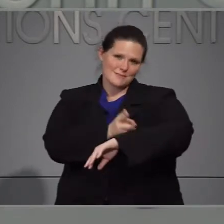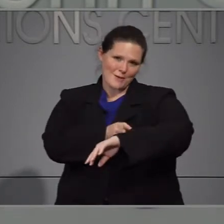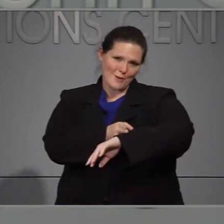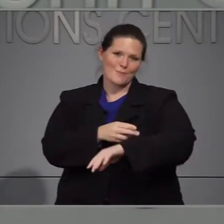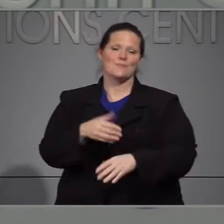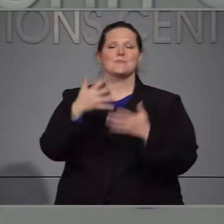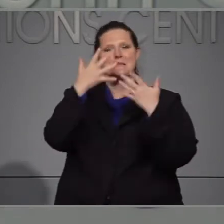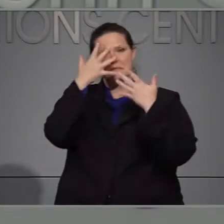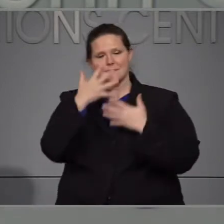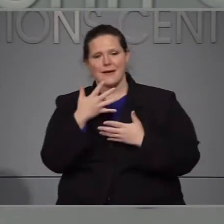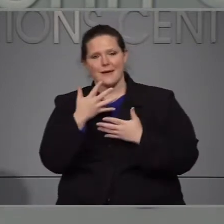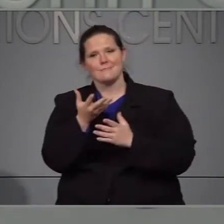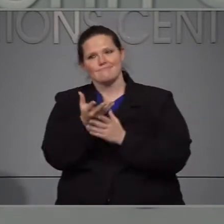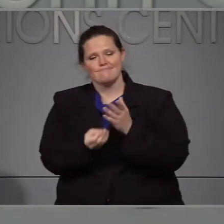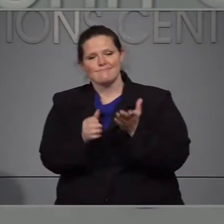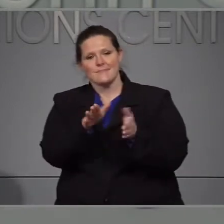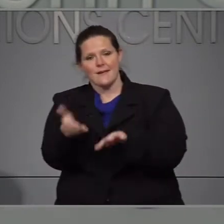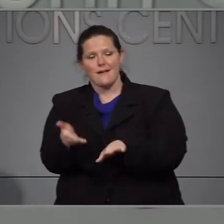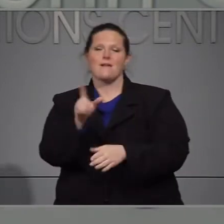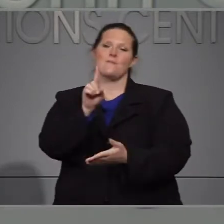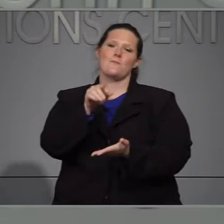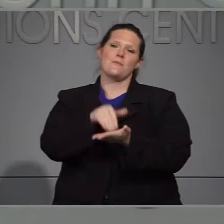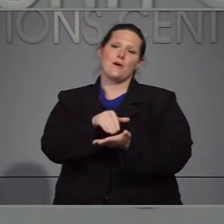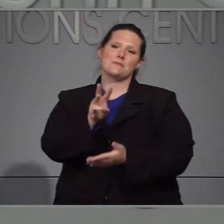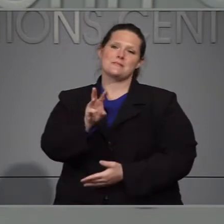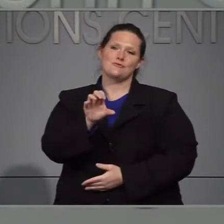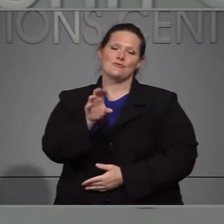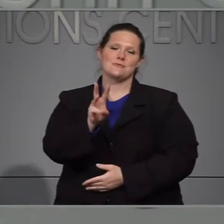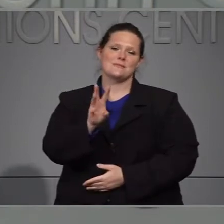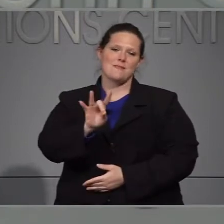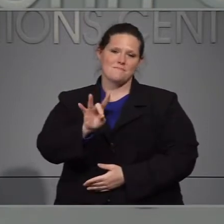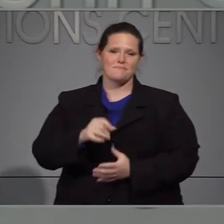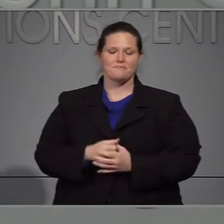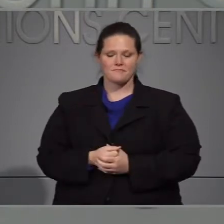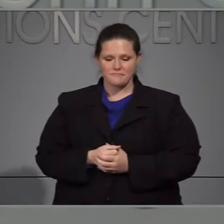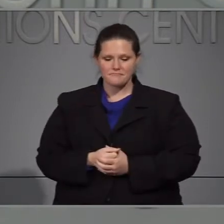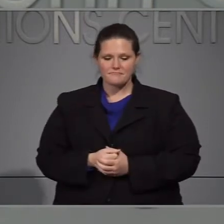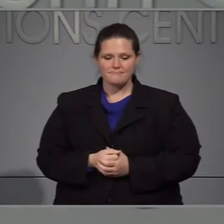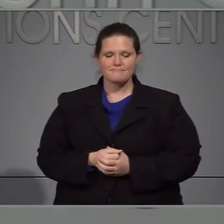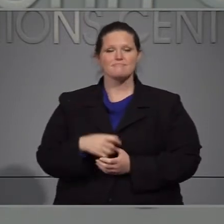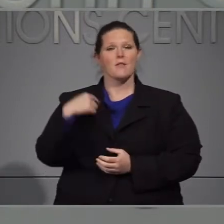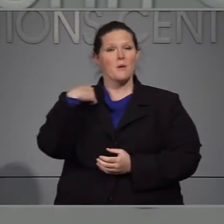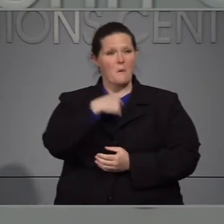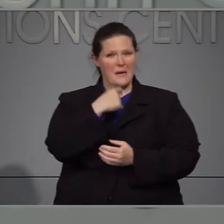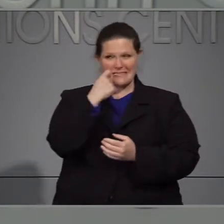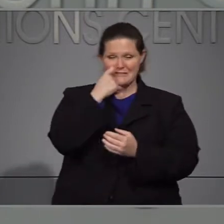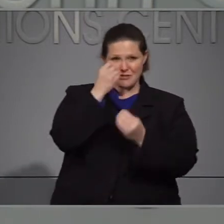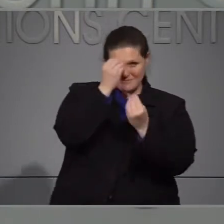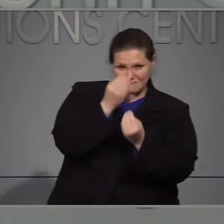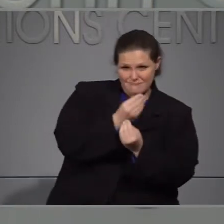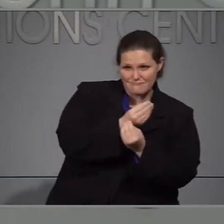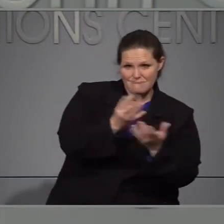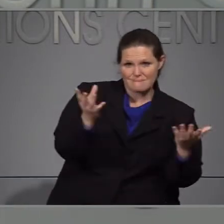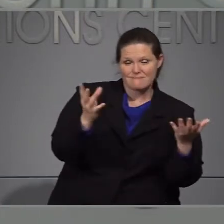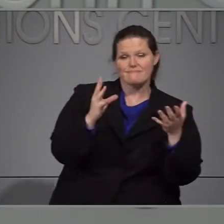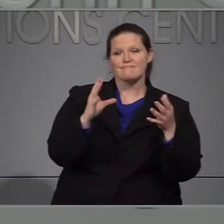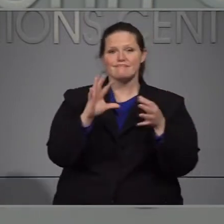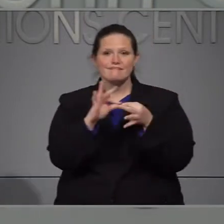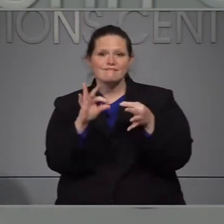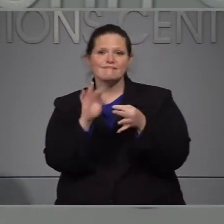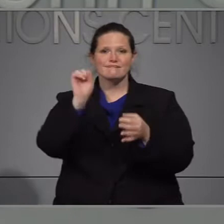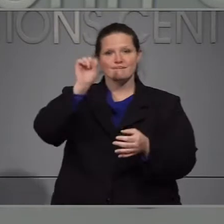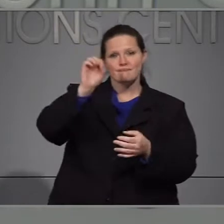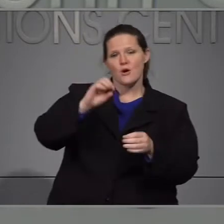.668 personas han fallecido. Desde nuestra última conferencia hemos